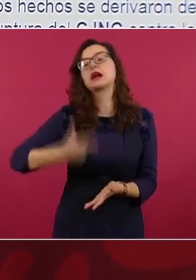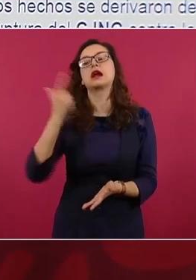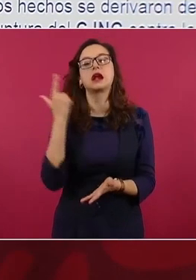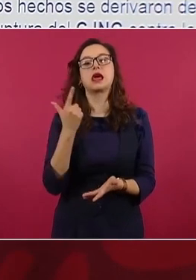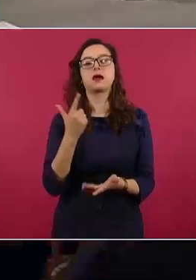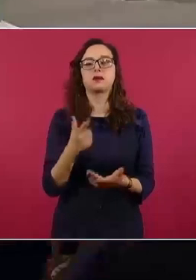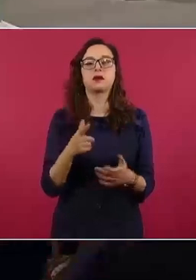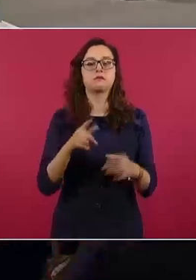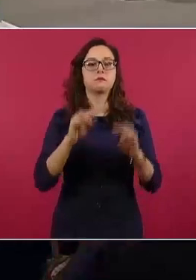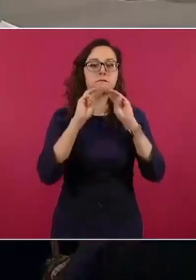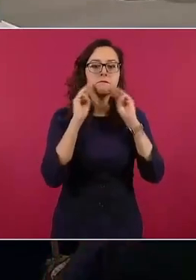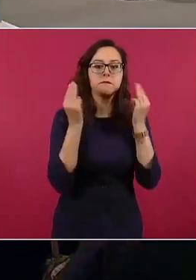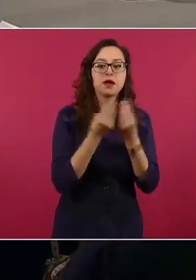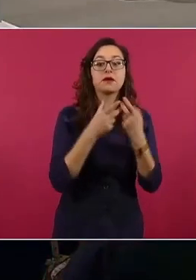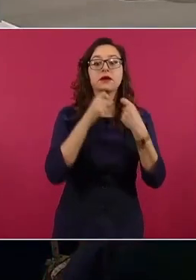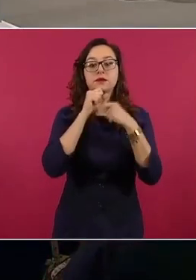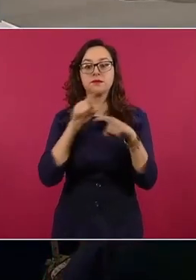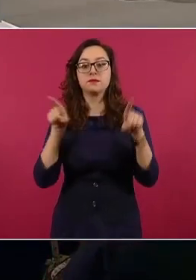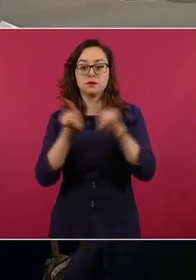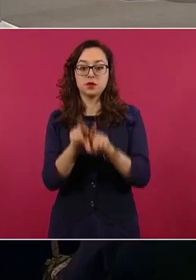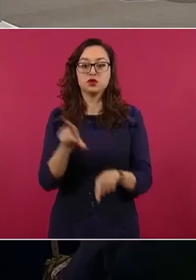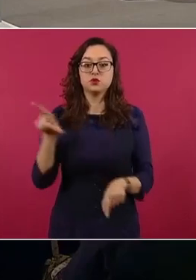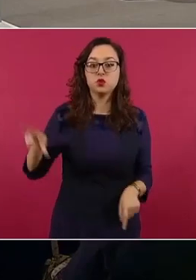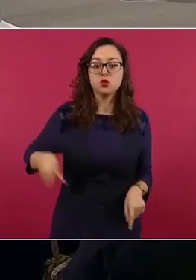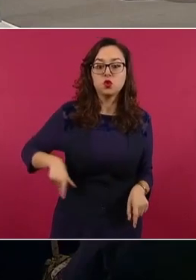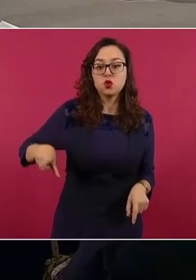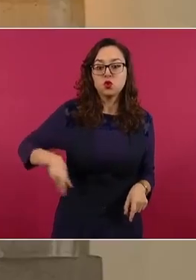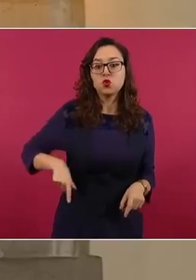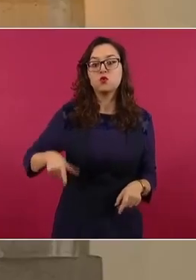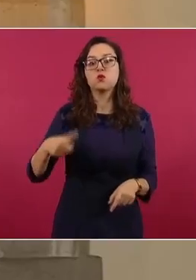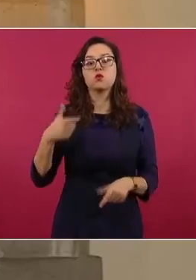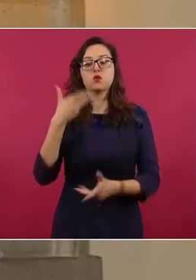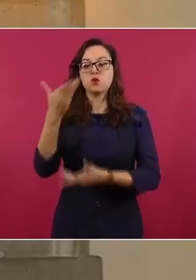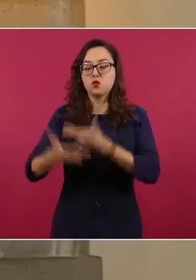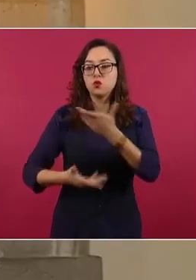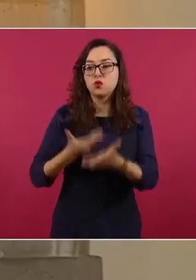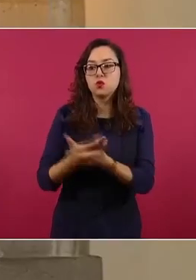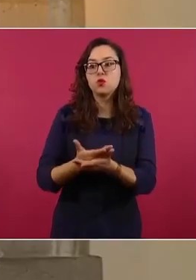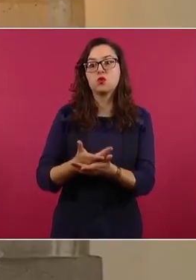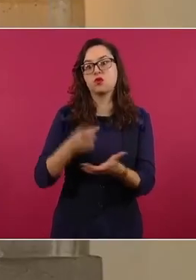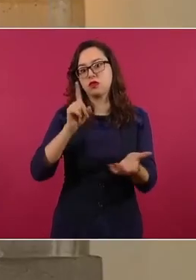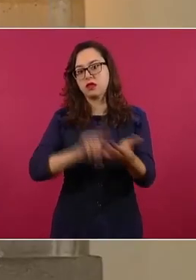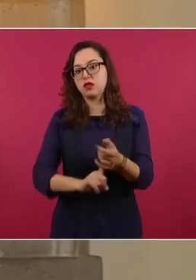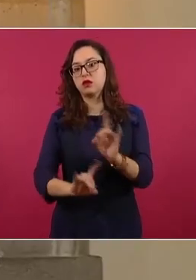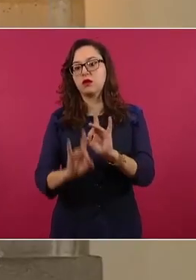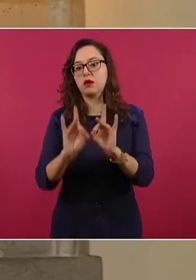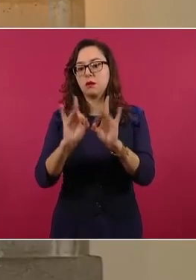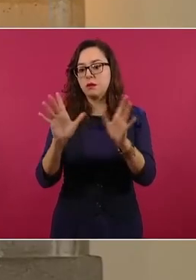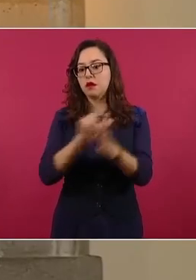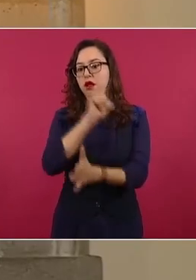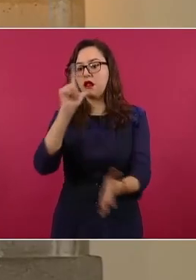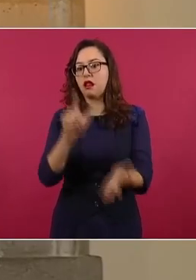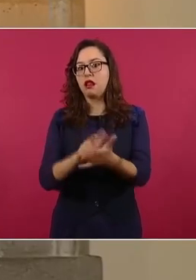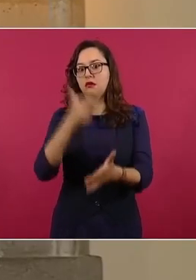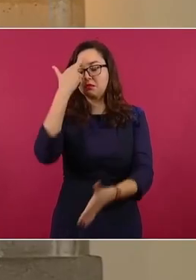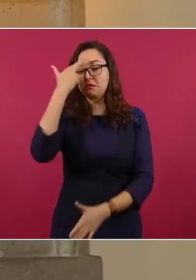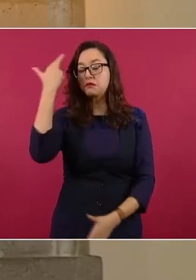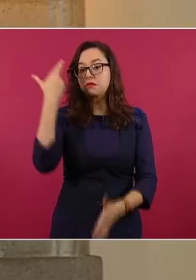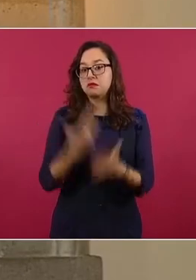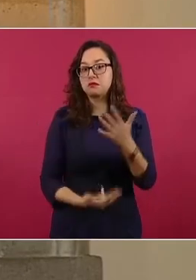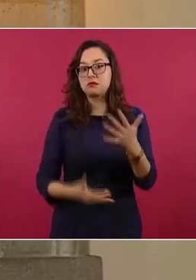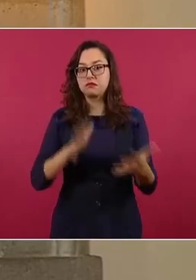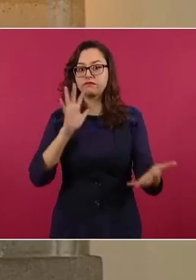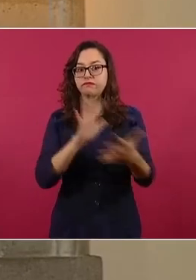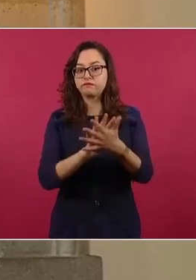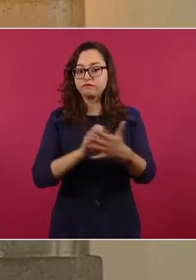públicos, los llamados delitos de cuello blanco. La prisión preventiva oficiosa opera de